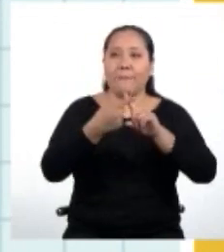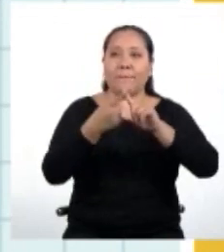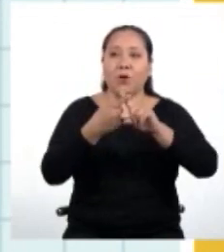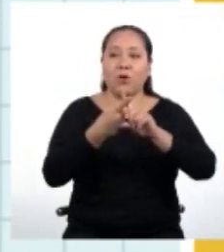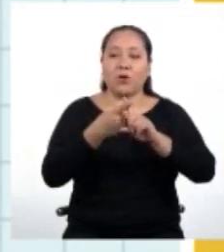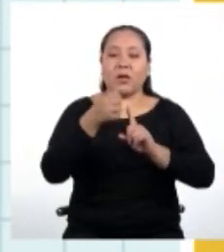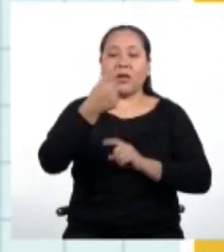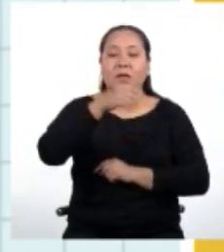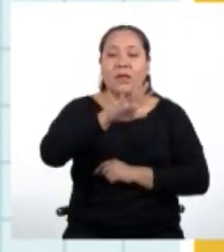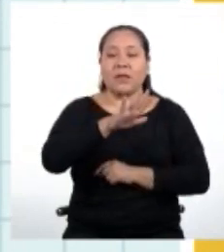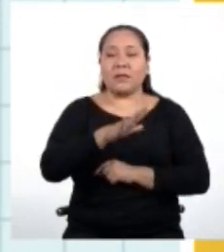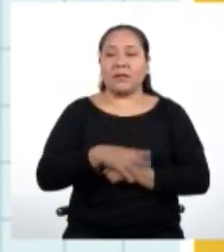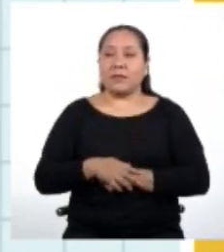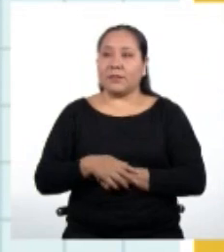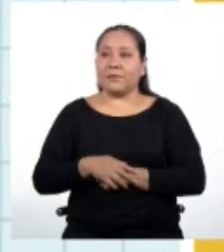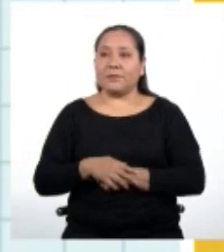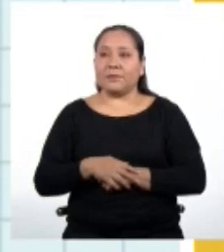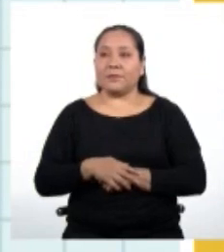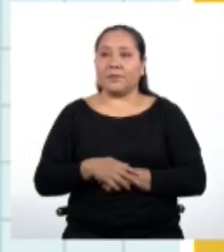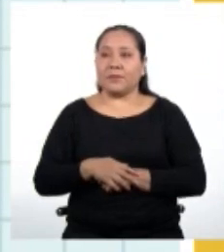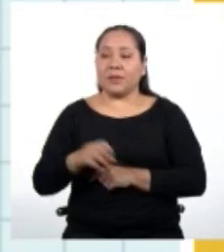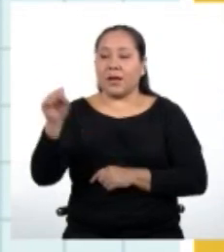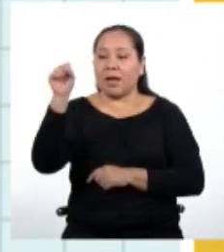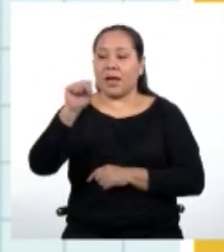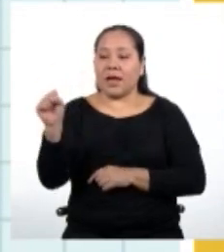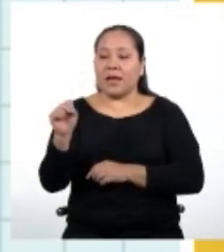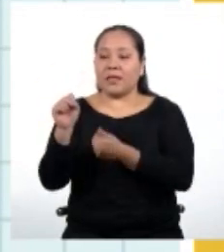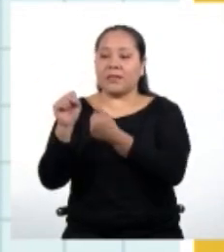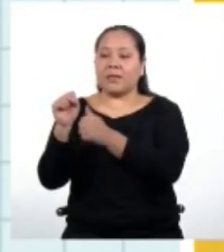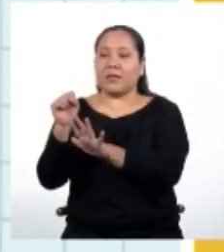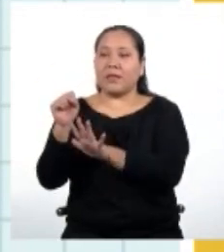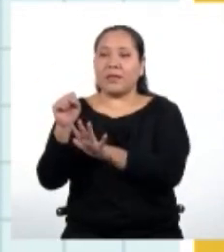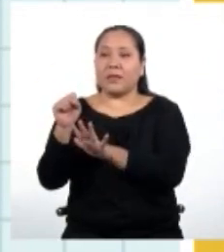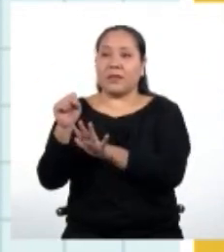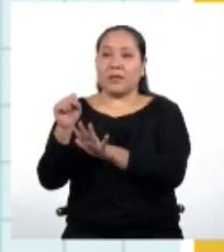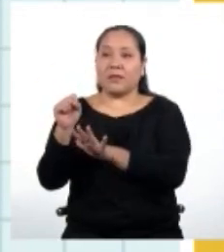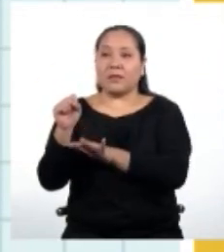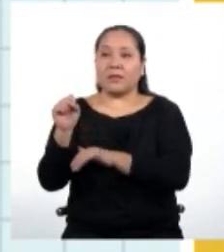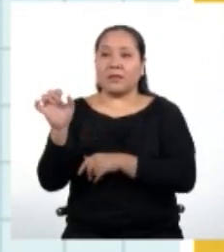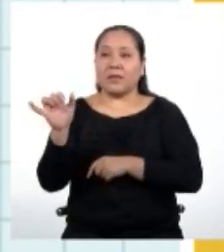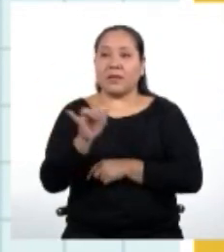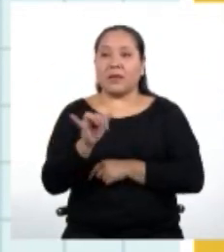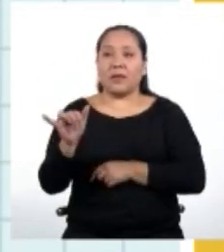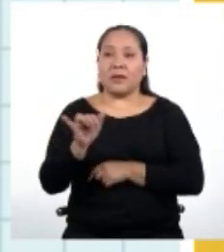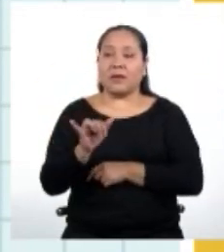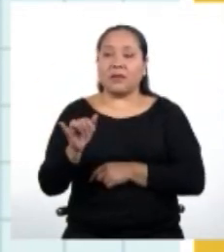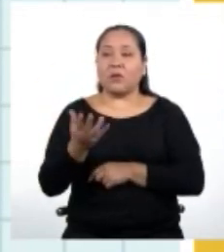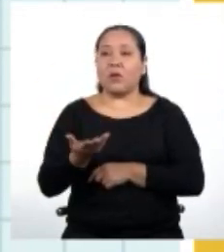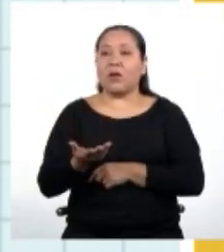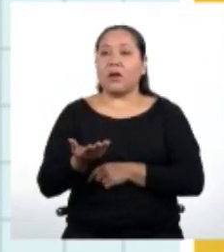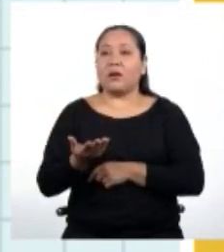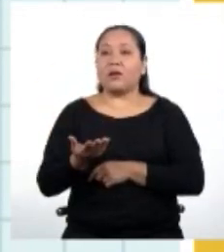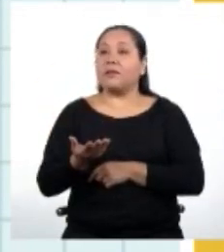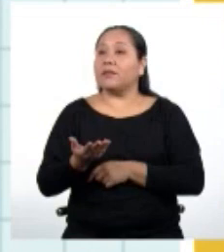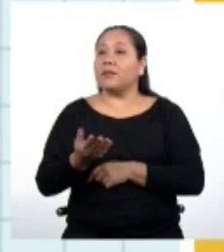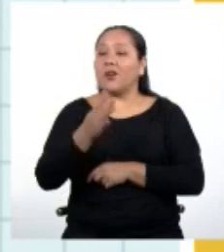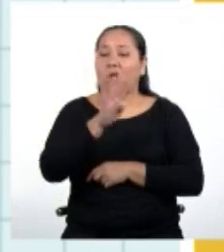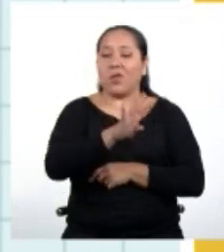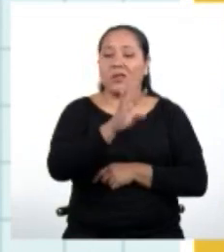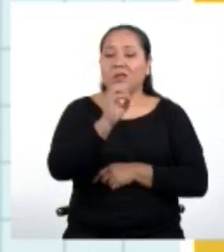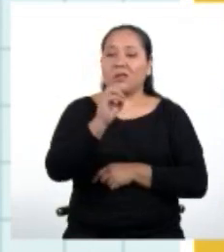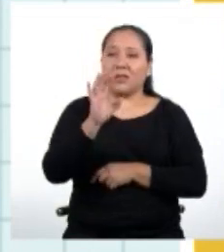15. Y finalmente, la suma de los 15 primeros términos es igual a